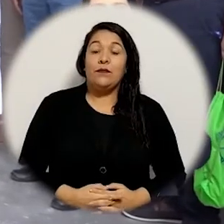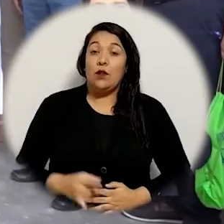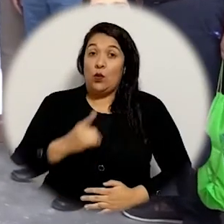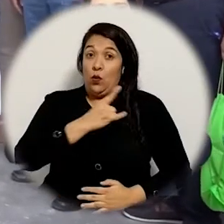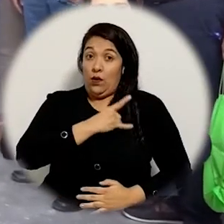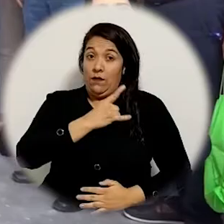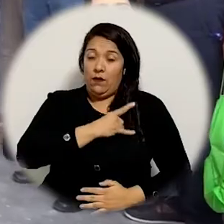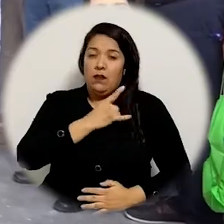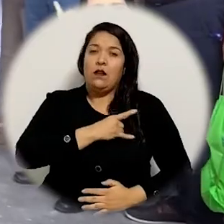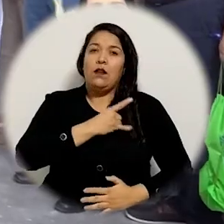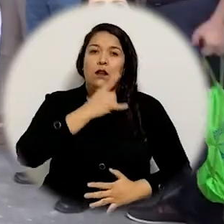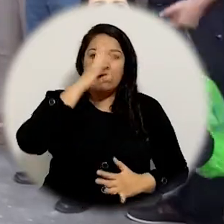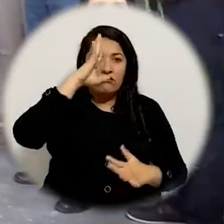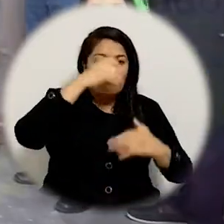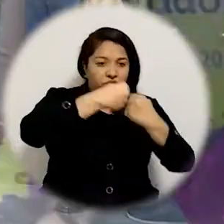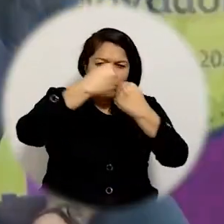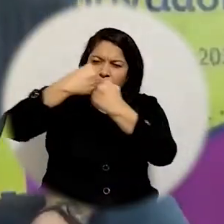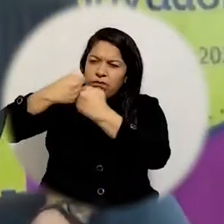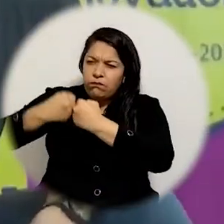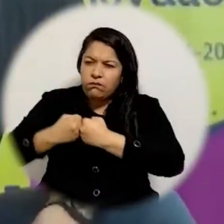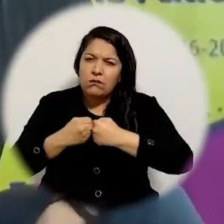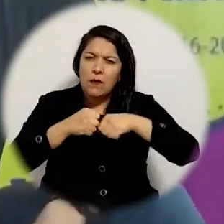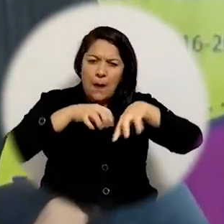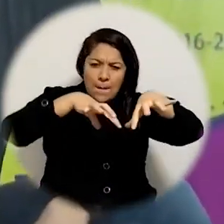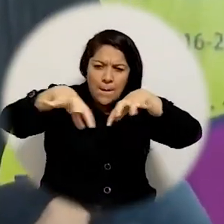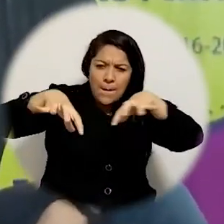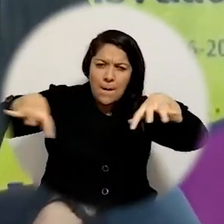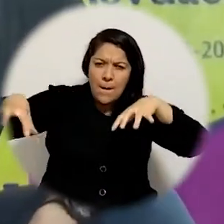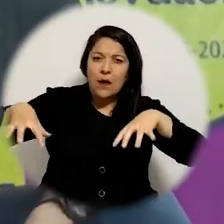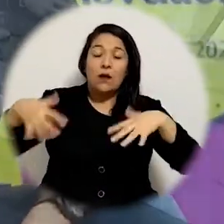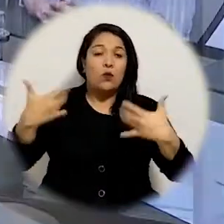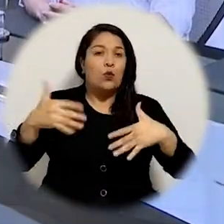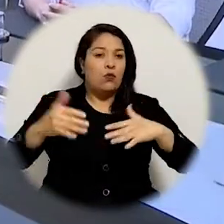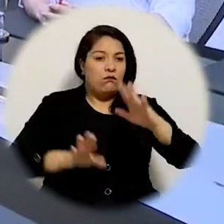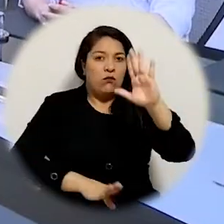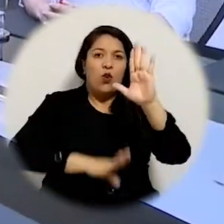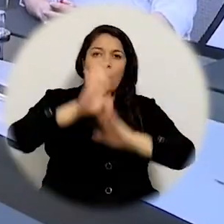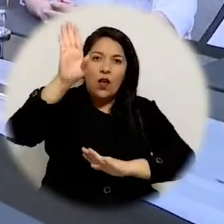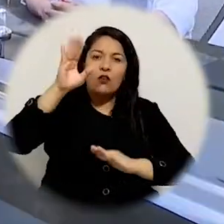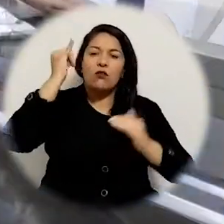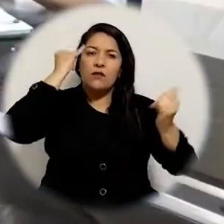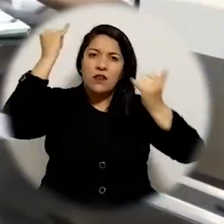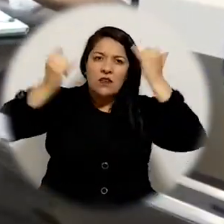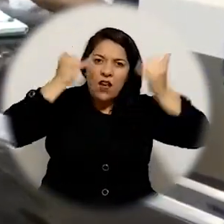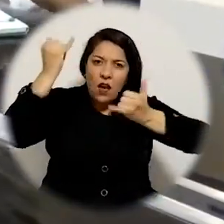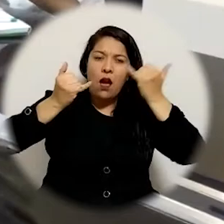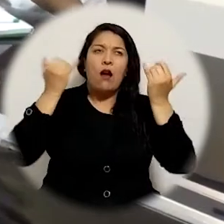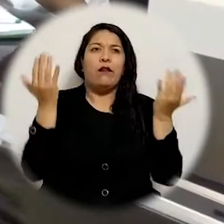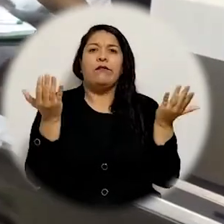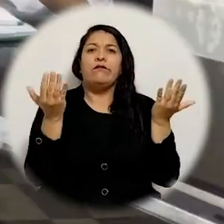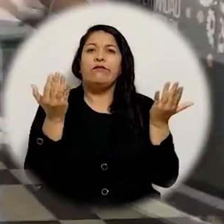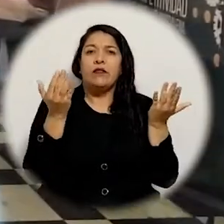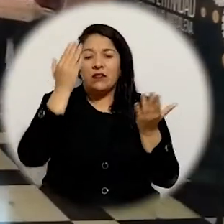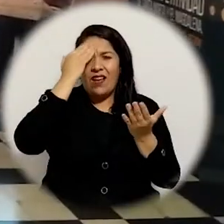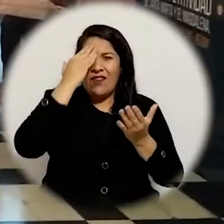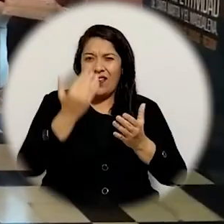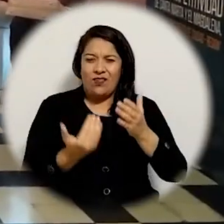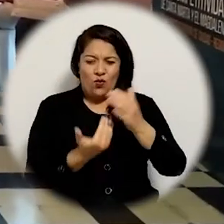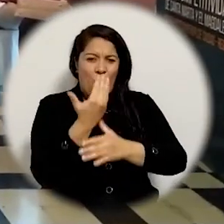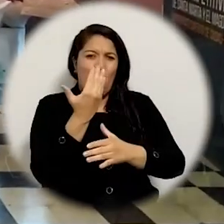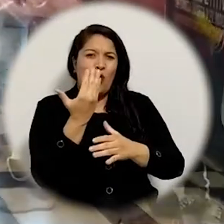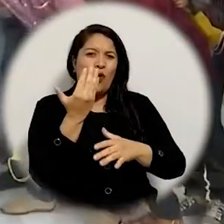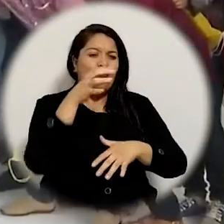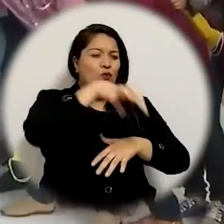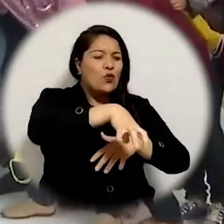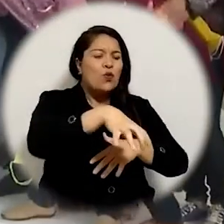es una universidad que es aliada de todos los sectores que es clave para el desarrollo del territorio que ha liderado iniciativas importantes como la constitución del